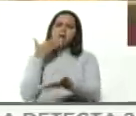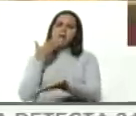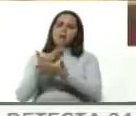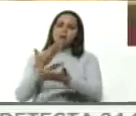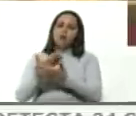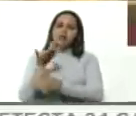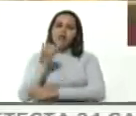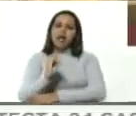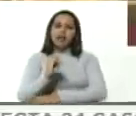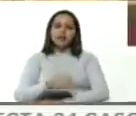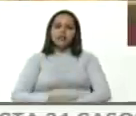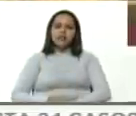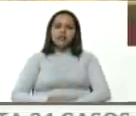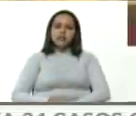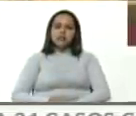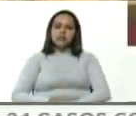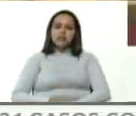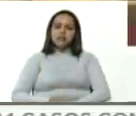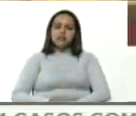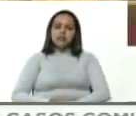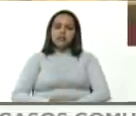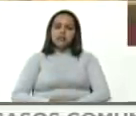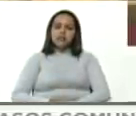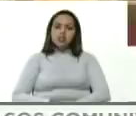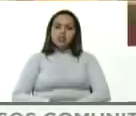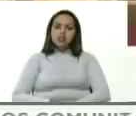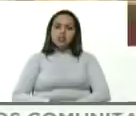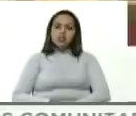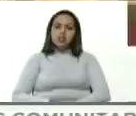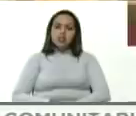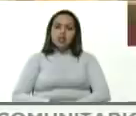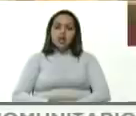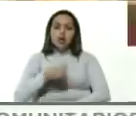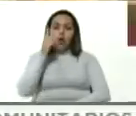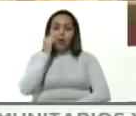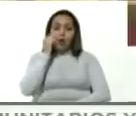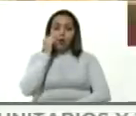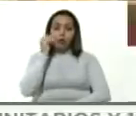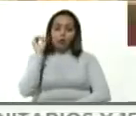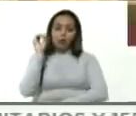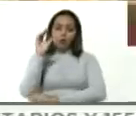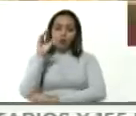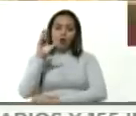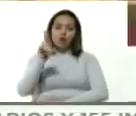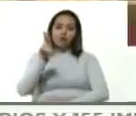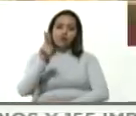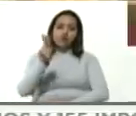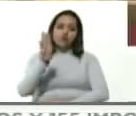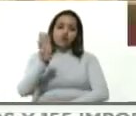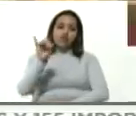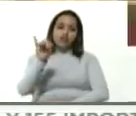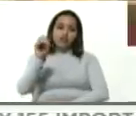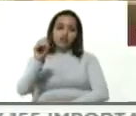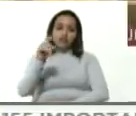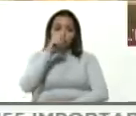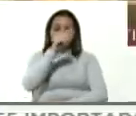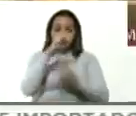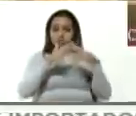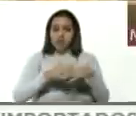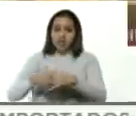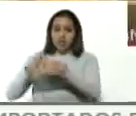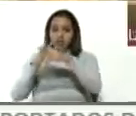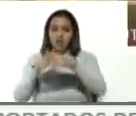haciéndose en el Congreso, sobre todo el congresista Marco Rubio, de aplicar sanciones a los países que